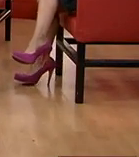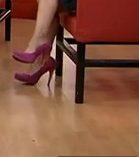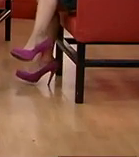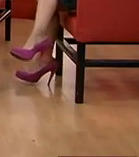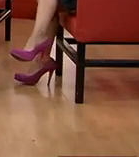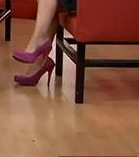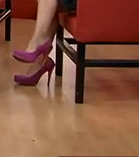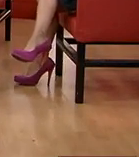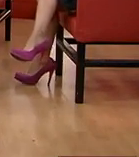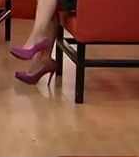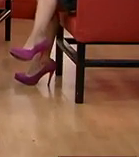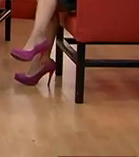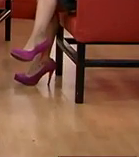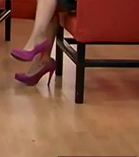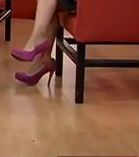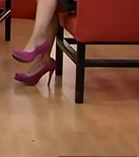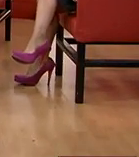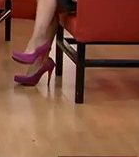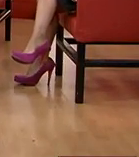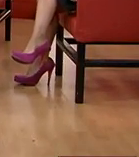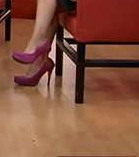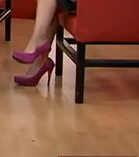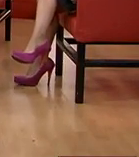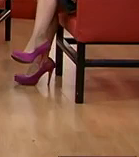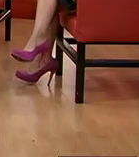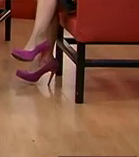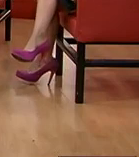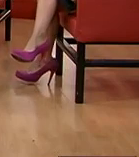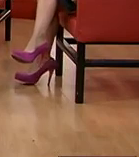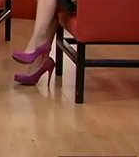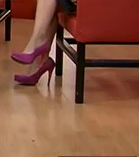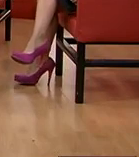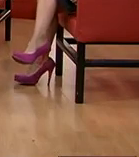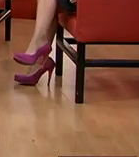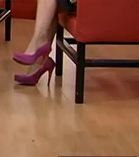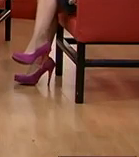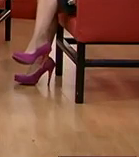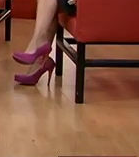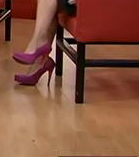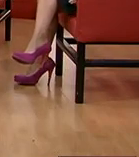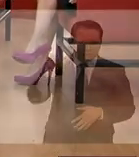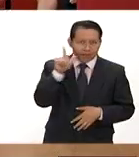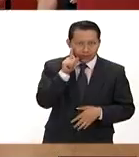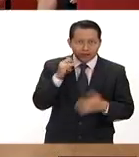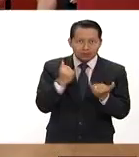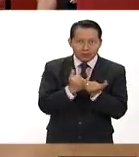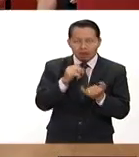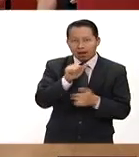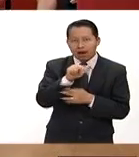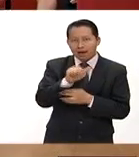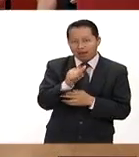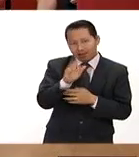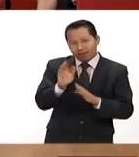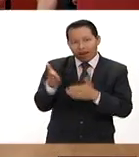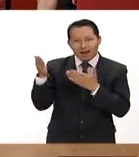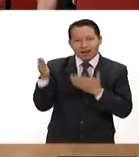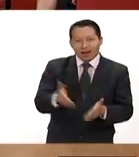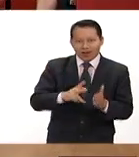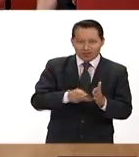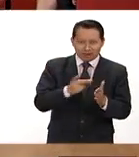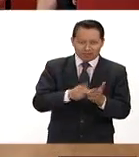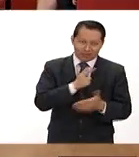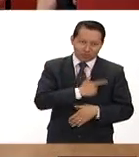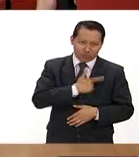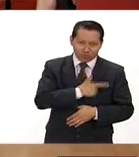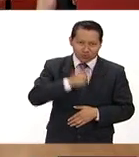un excelente inicio de semana de mañana seis y media Mientras tanto muchas gracias a Miguel González a la Cris que ya está aquí de regreso en el estudio nos da mucho